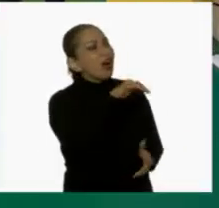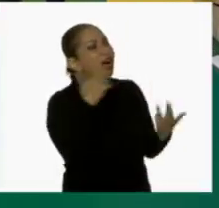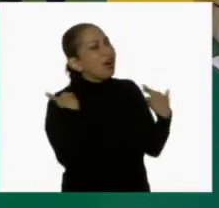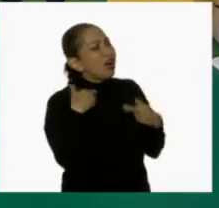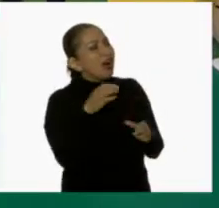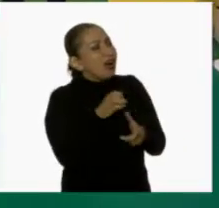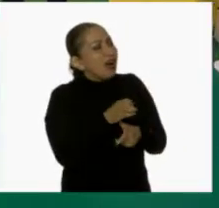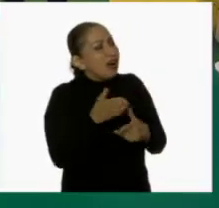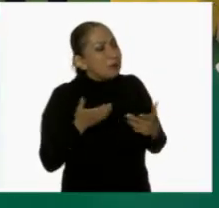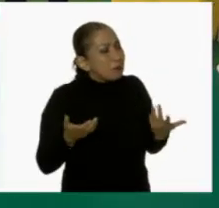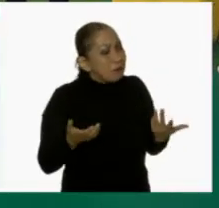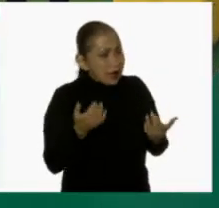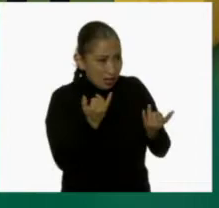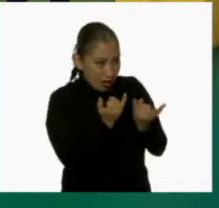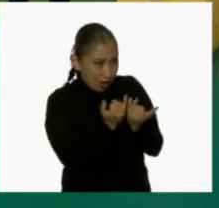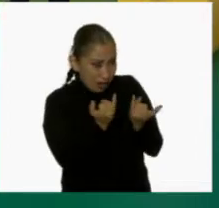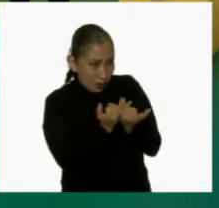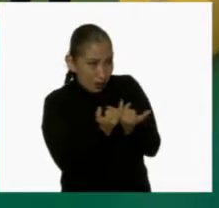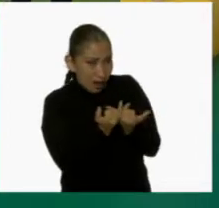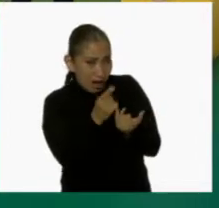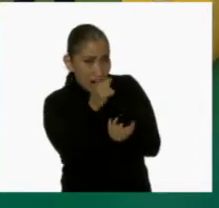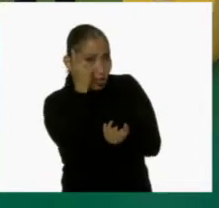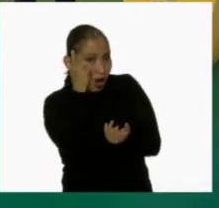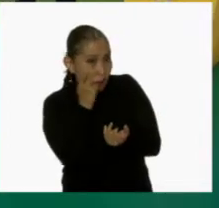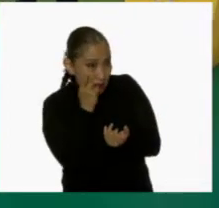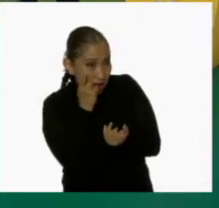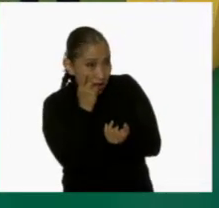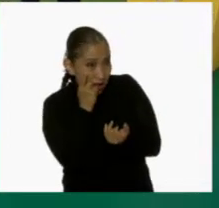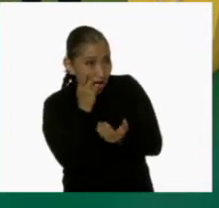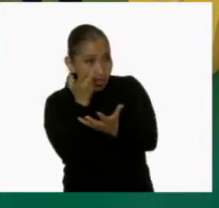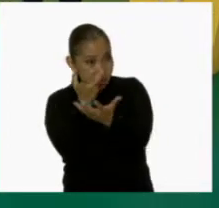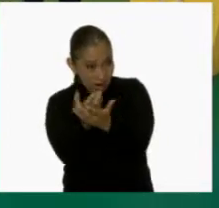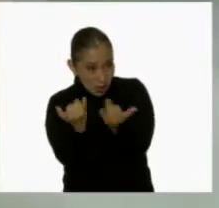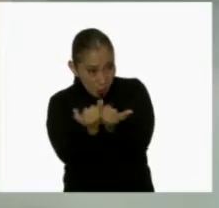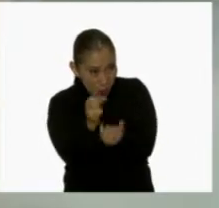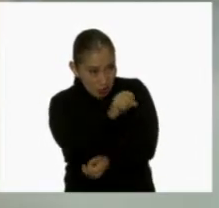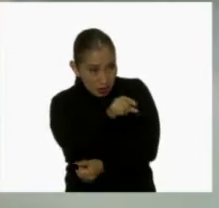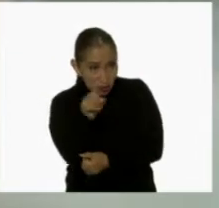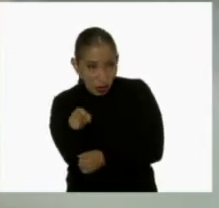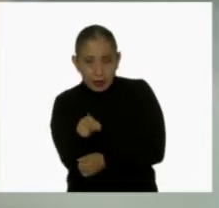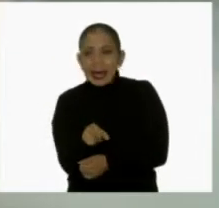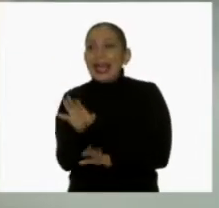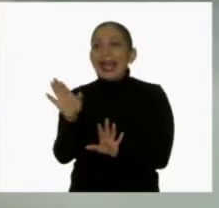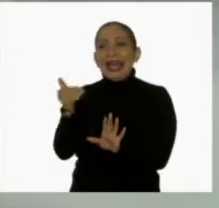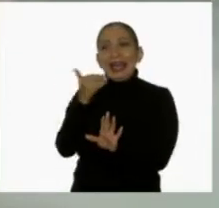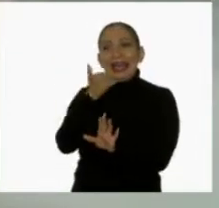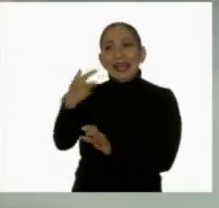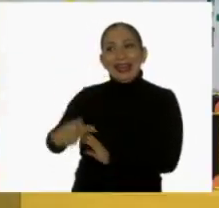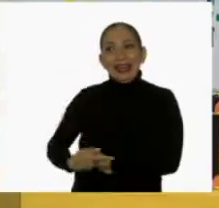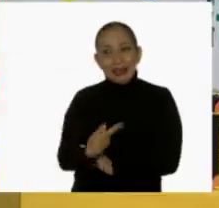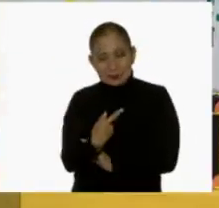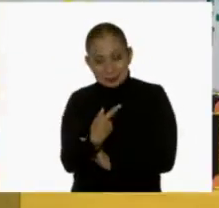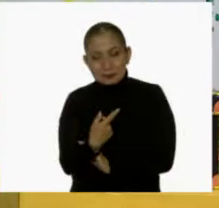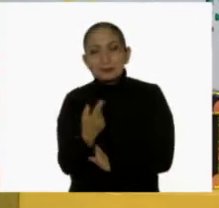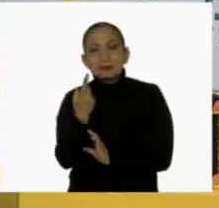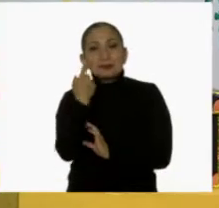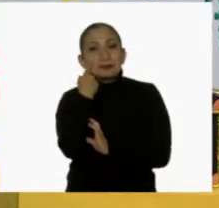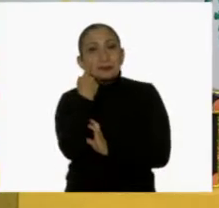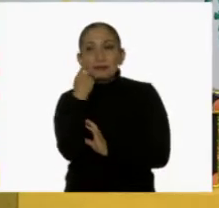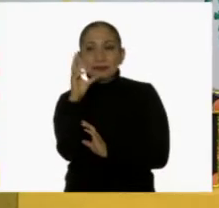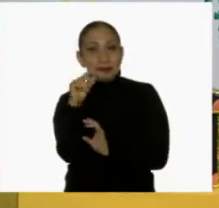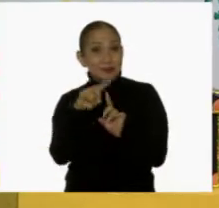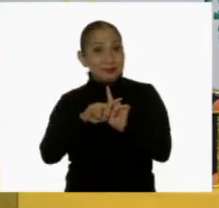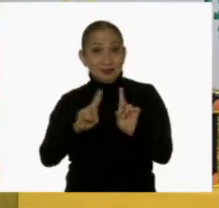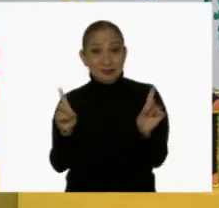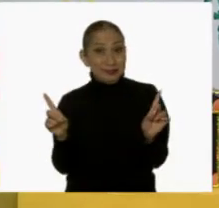entonces, ¿es lo mismo dormir que descansar? ¡Qué bien que lo mencionas! Porque no,